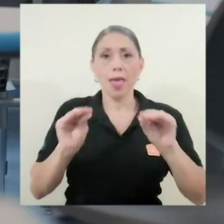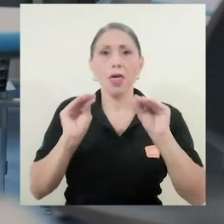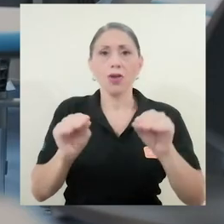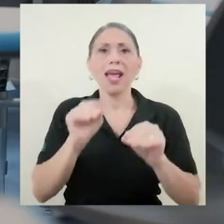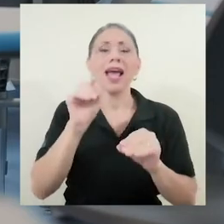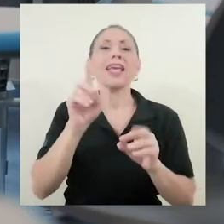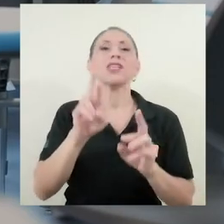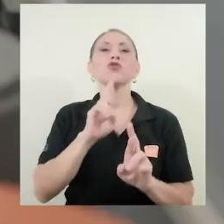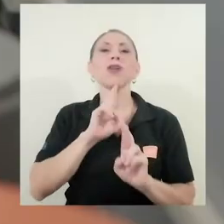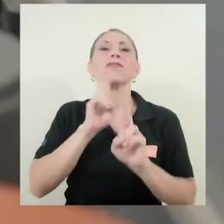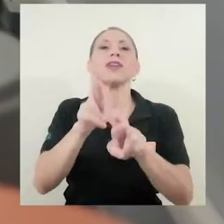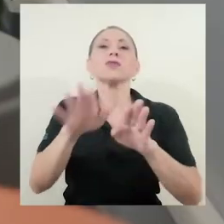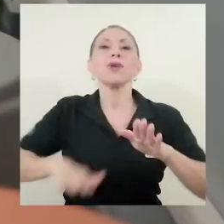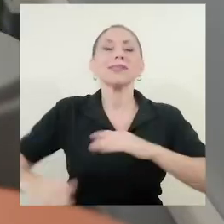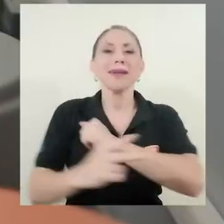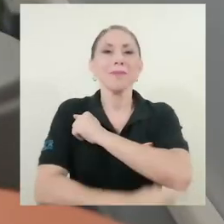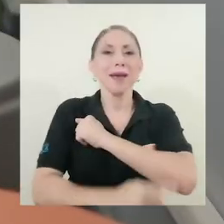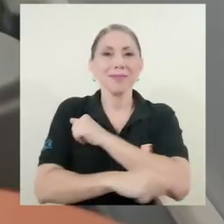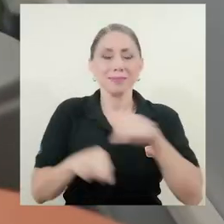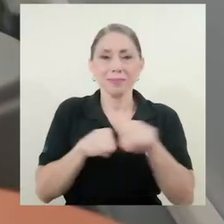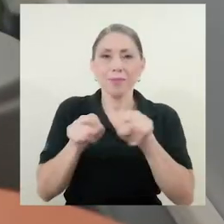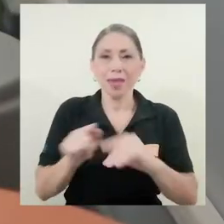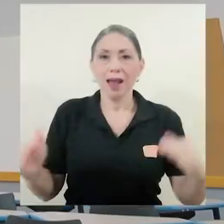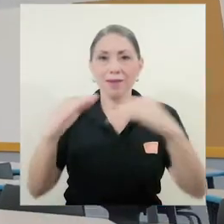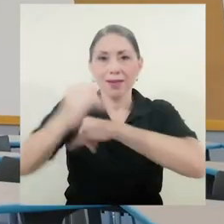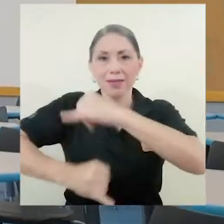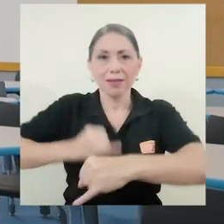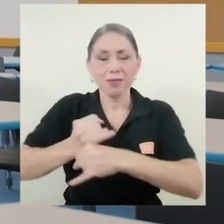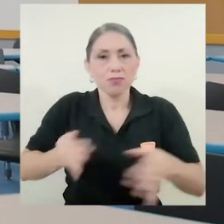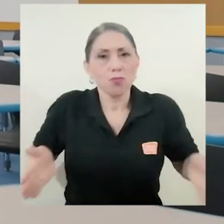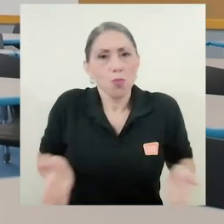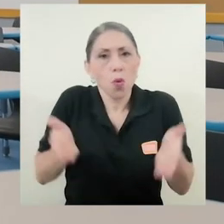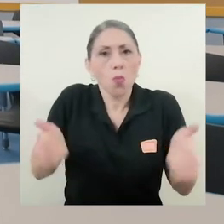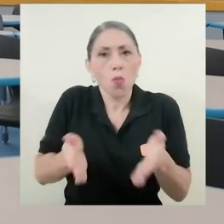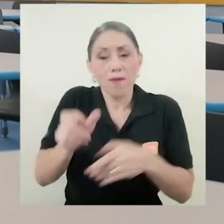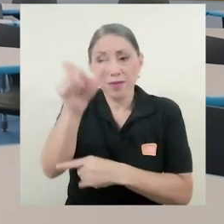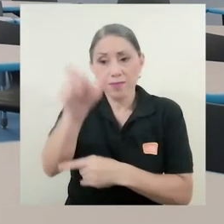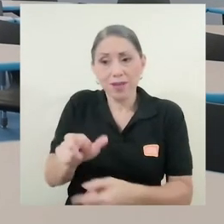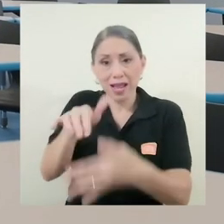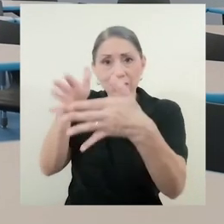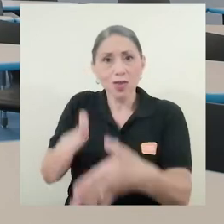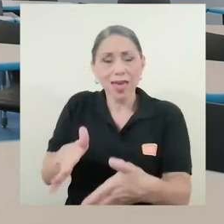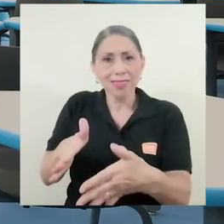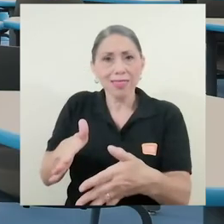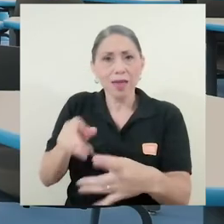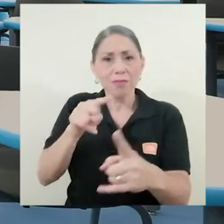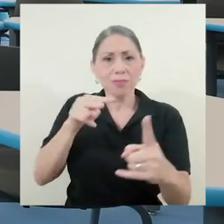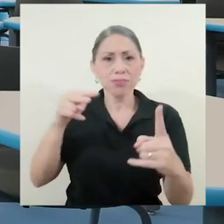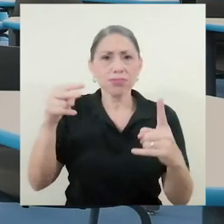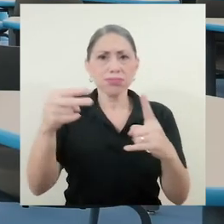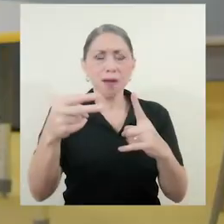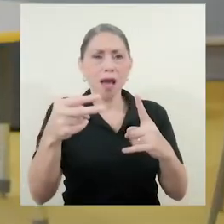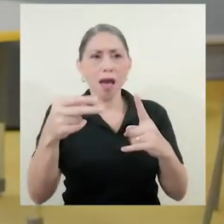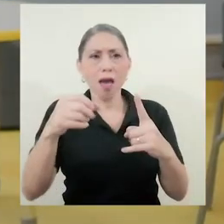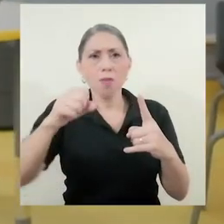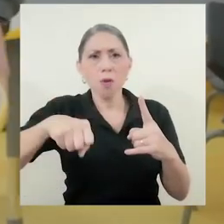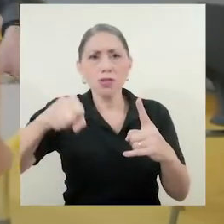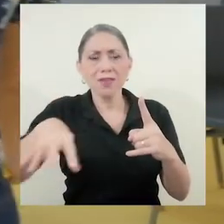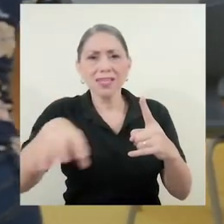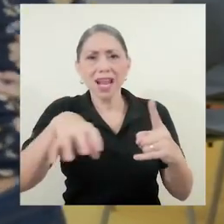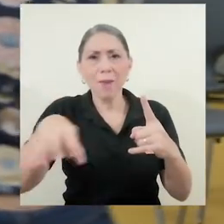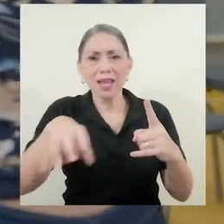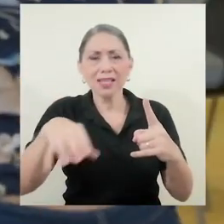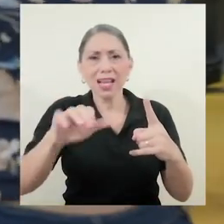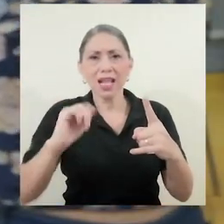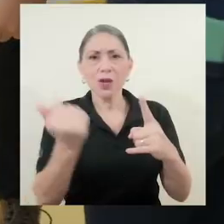respuesta a nivel país e internacional que promueve que el estudiante cambie su forma de ver las dinámicas posibles